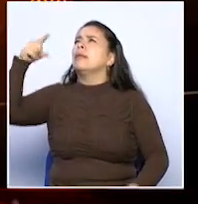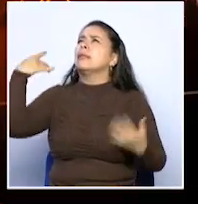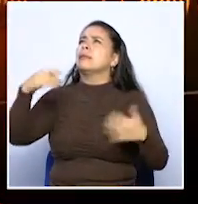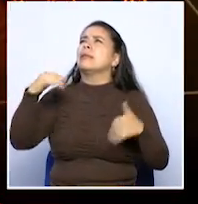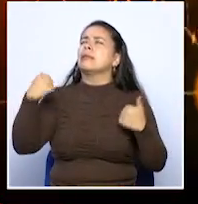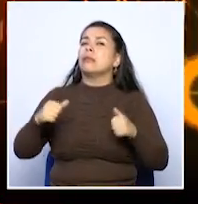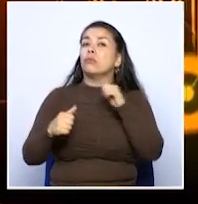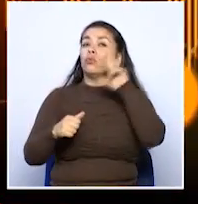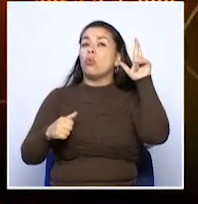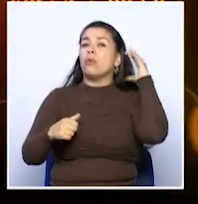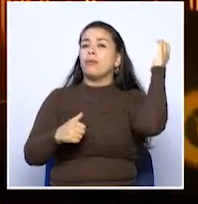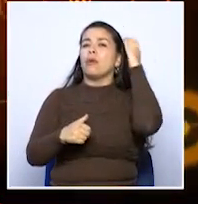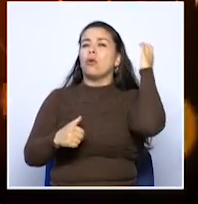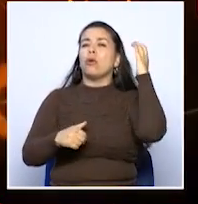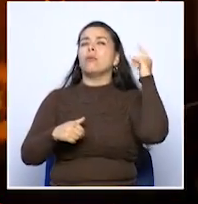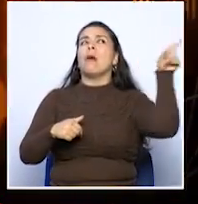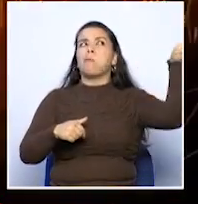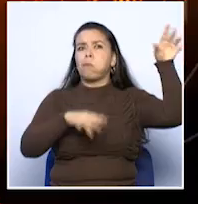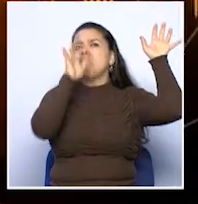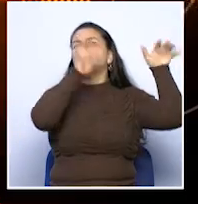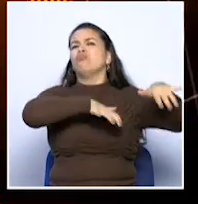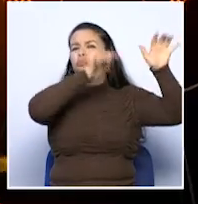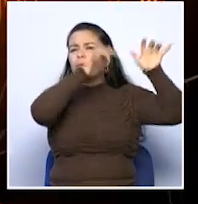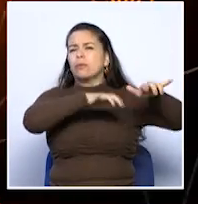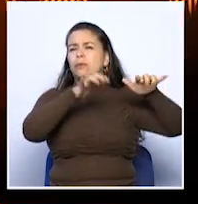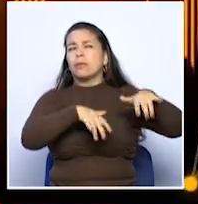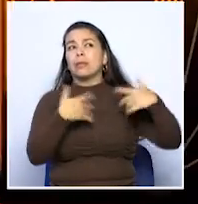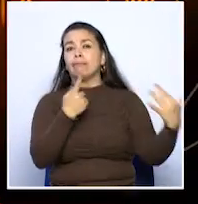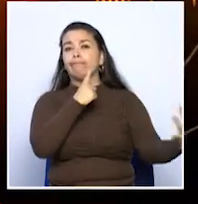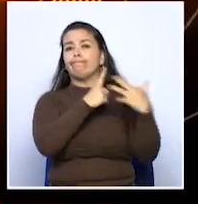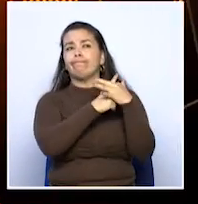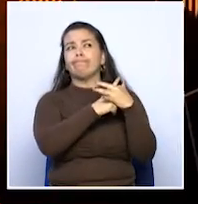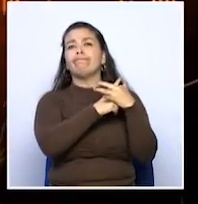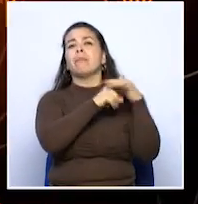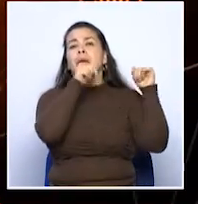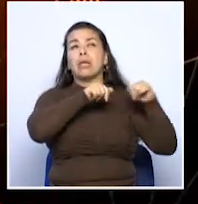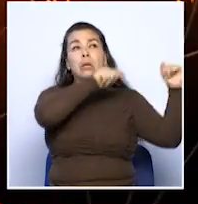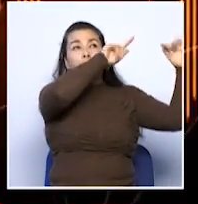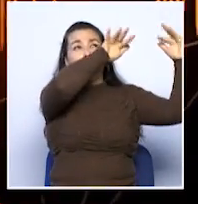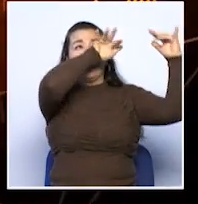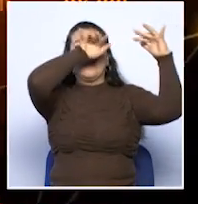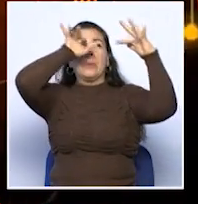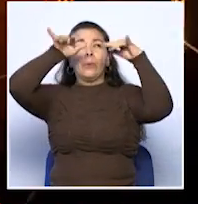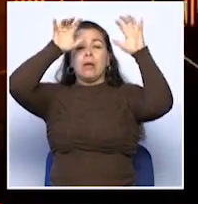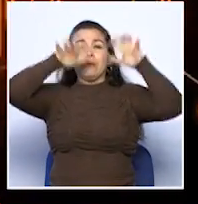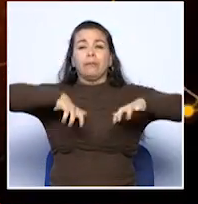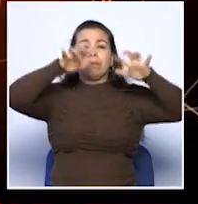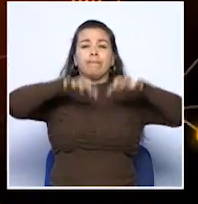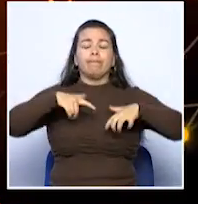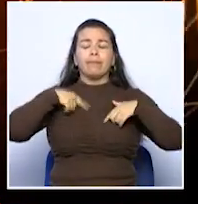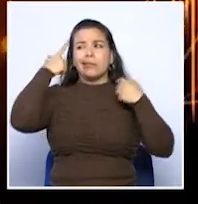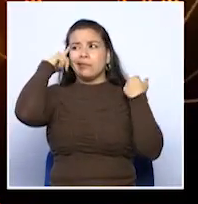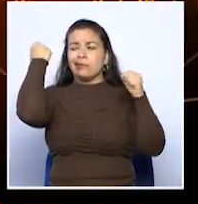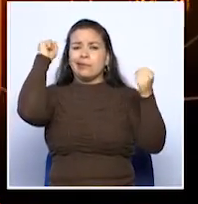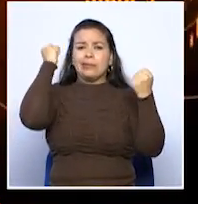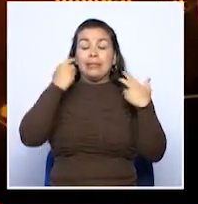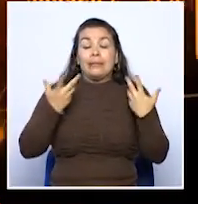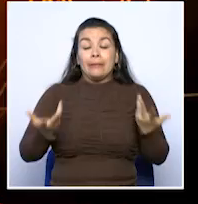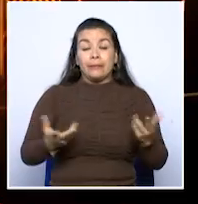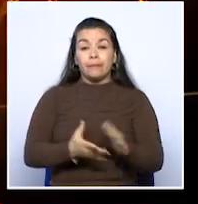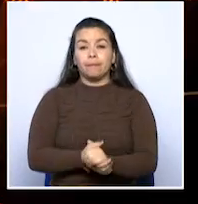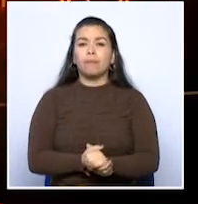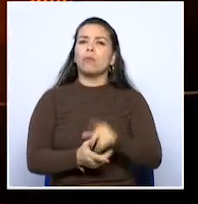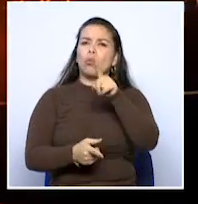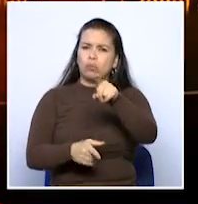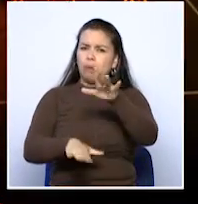está muy nublado, creemos que está lloviendo para allá. Estamos a aquí y aún todavía aguantamos un día. Pero se